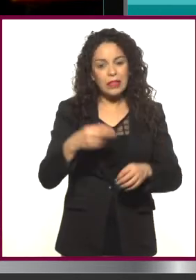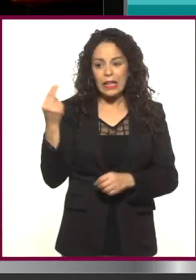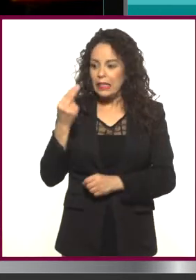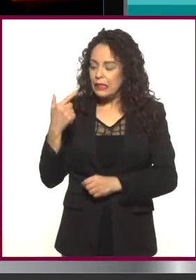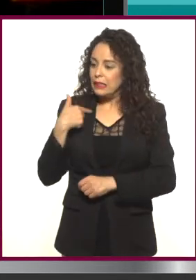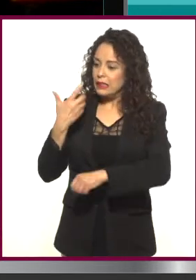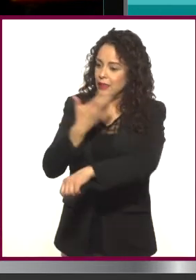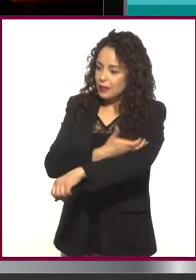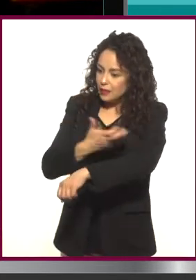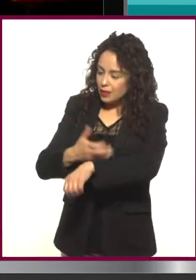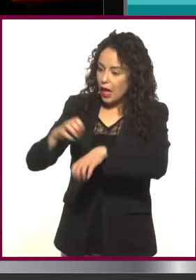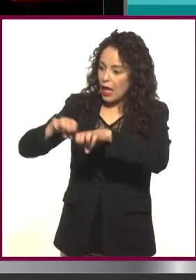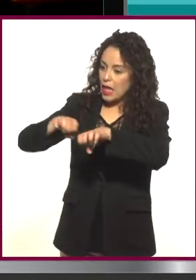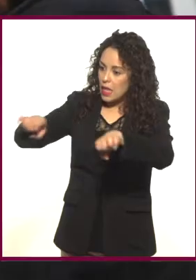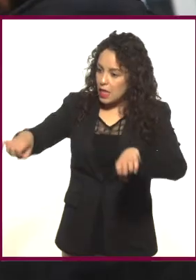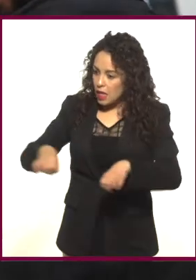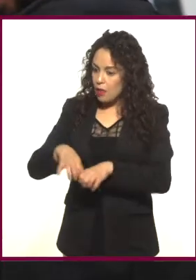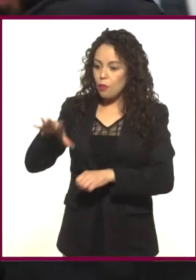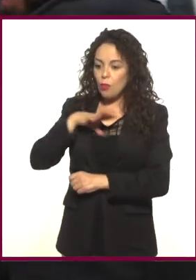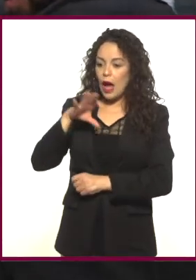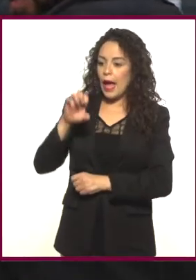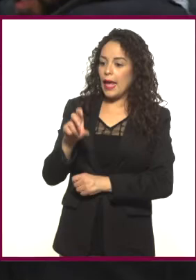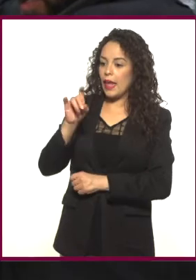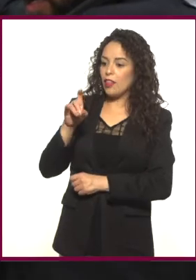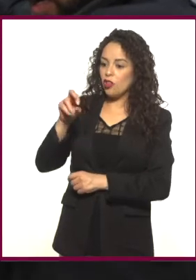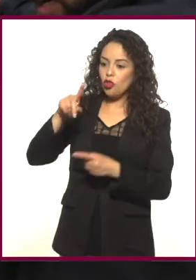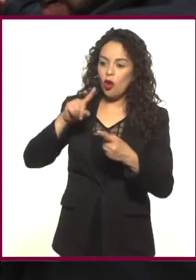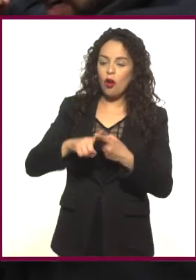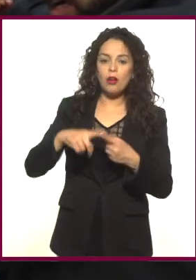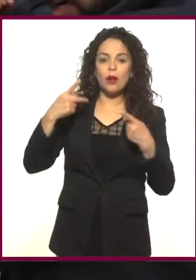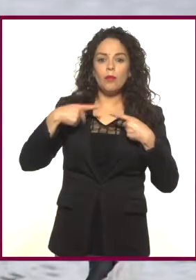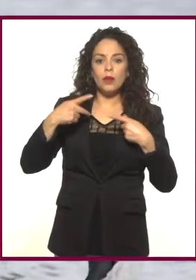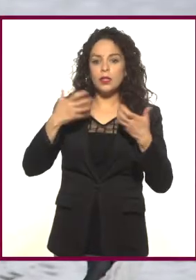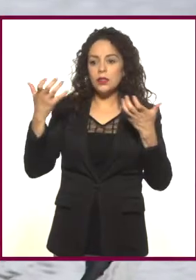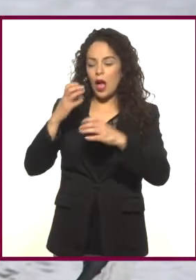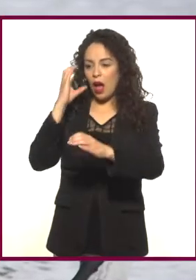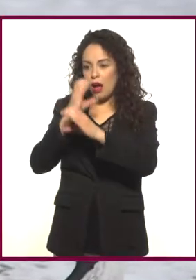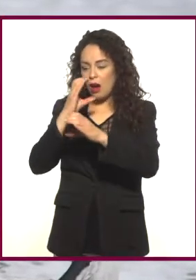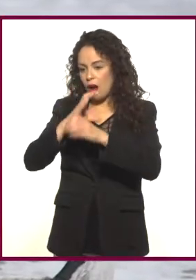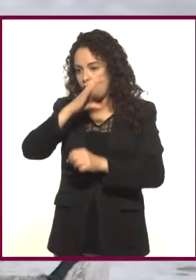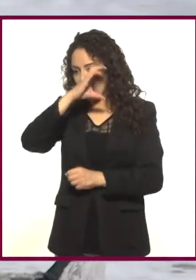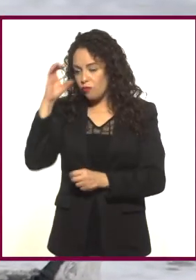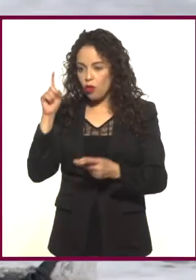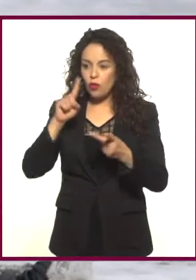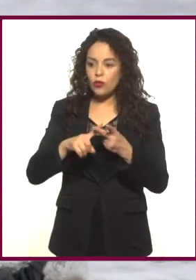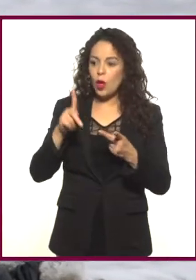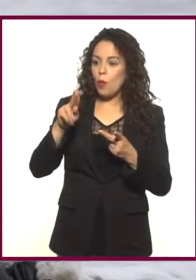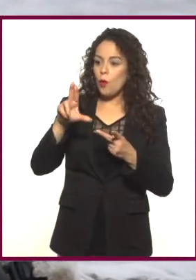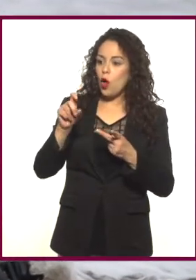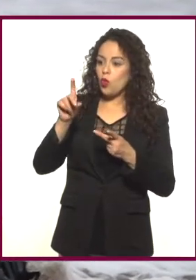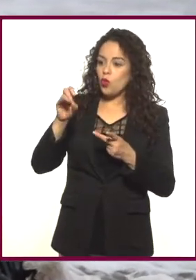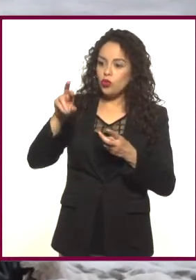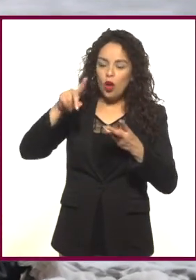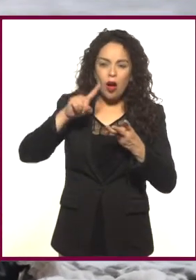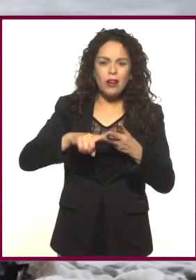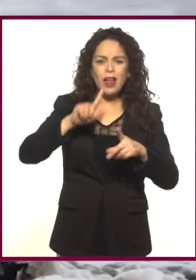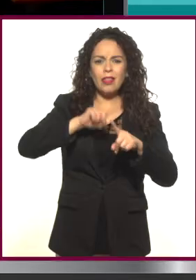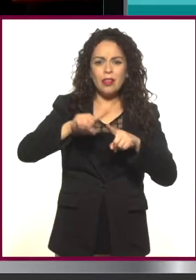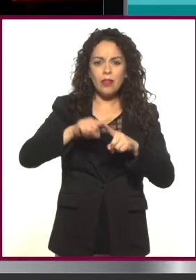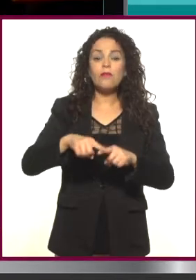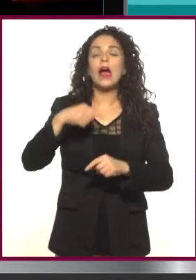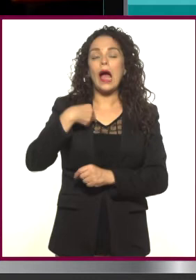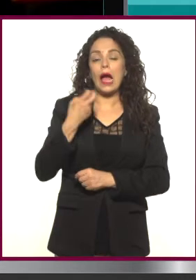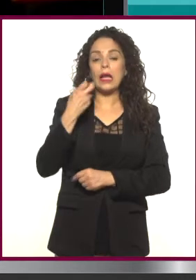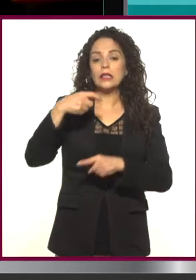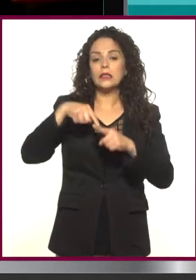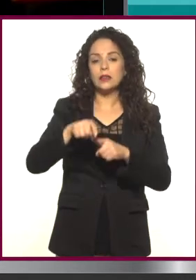Necesito colaboradores. O sea, por algo hay editores, hay fotógrafos, hay sonidistas, hay productores, ¿no? En el cine. Y empecé a buscar